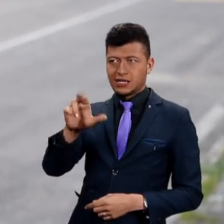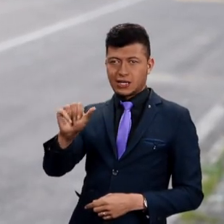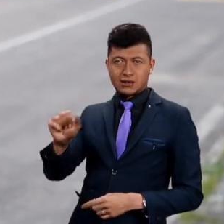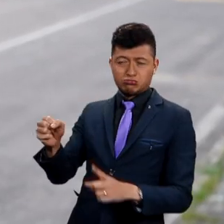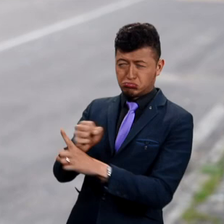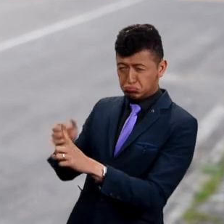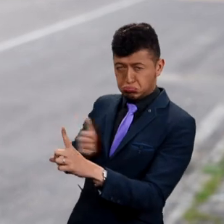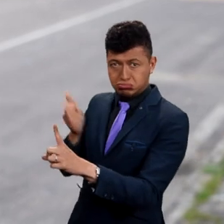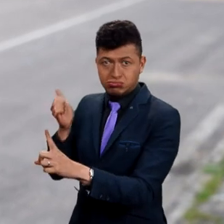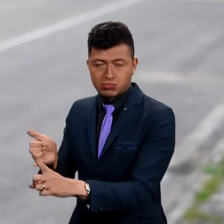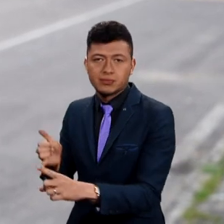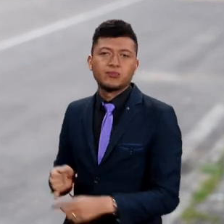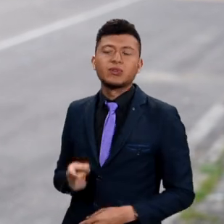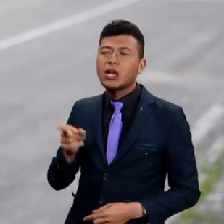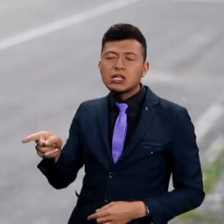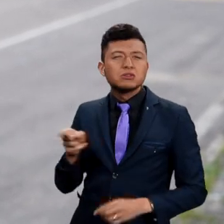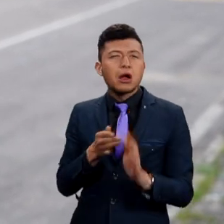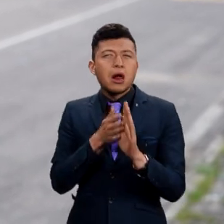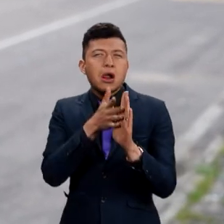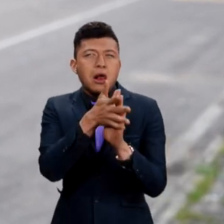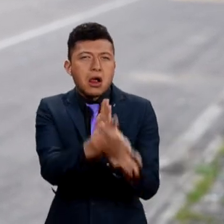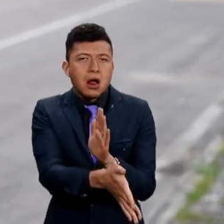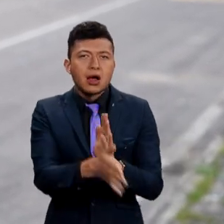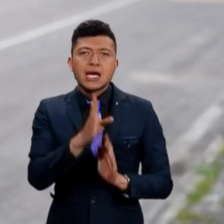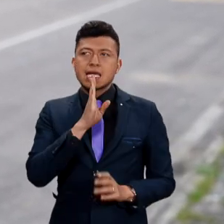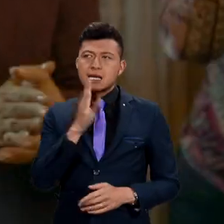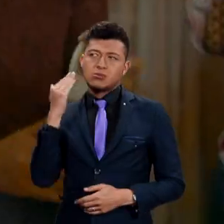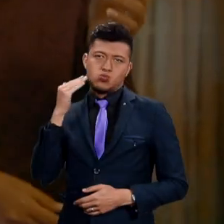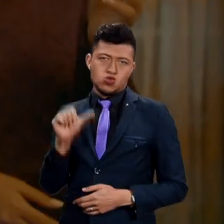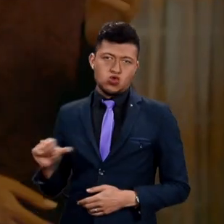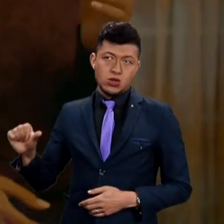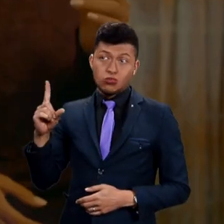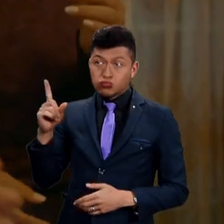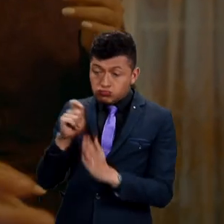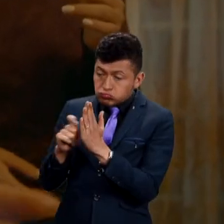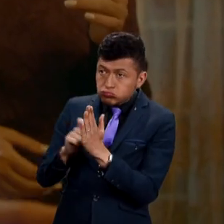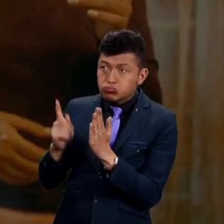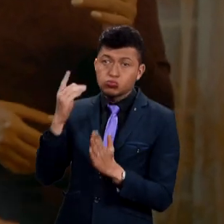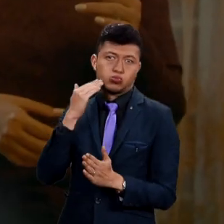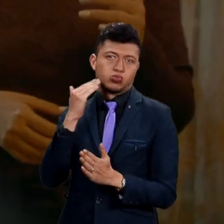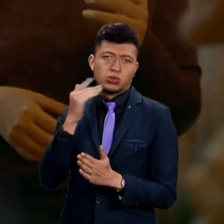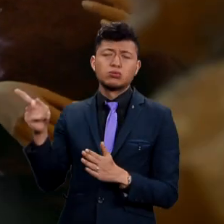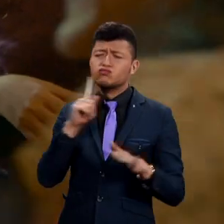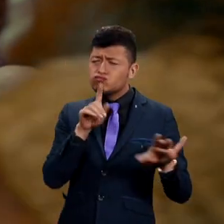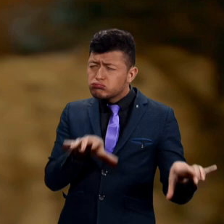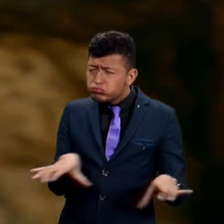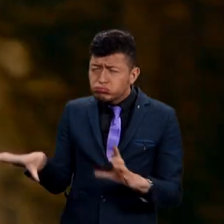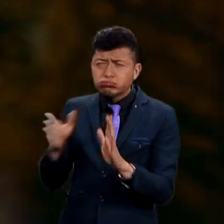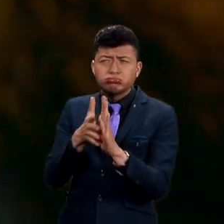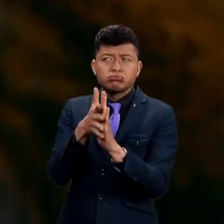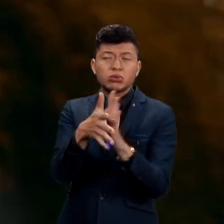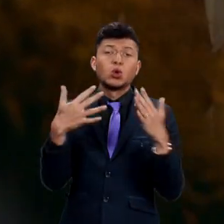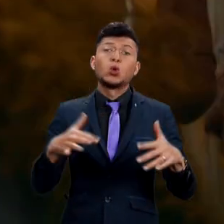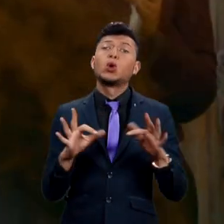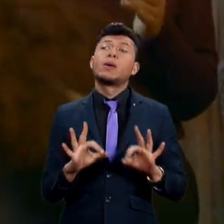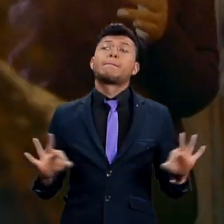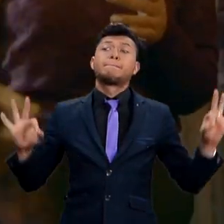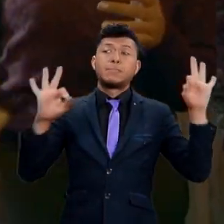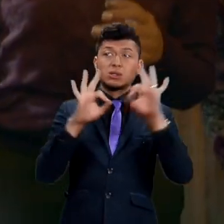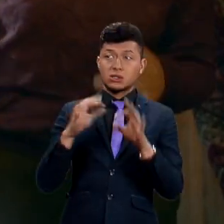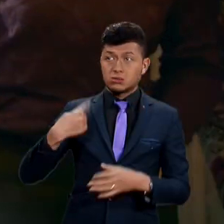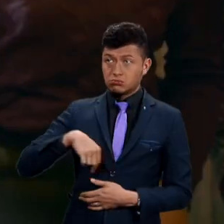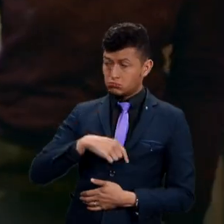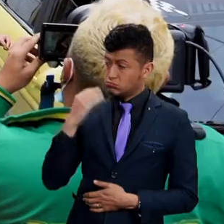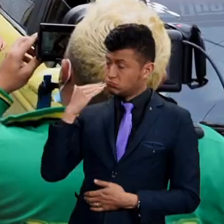desde el núcleo femenino. De hecho lo escribe una mujer, Socorro González. Creo que es una historia súper importante porque